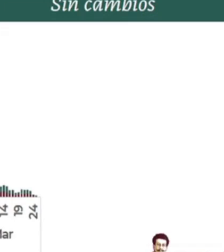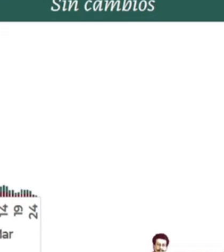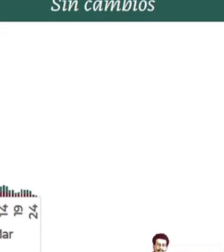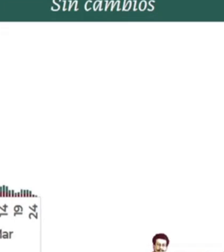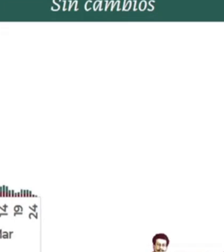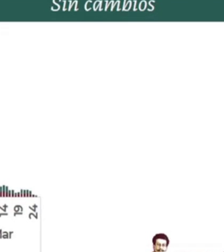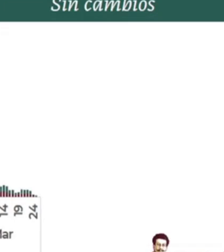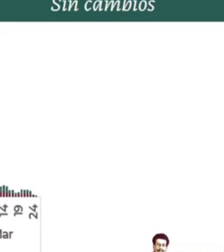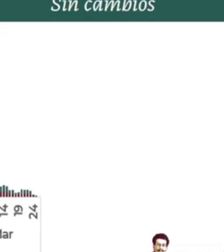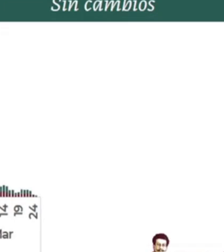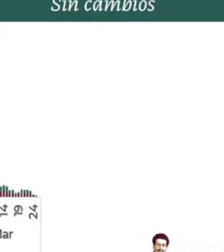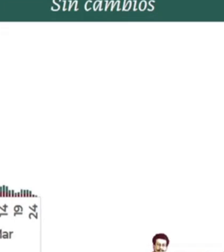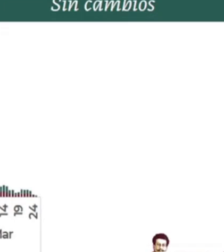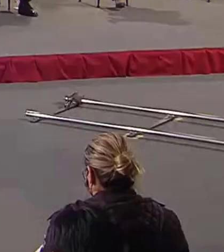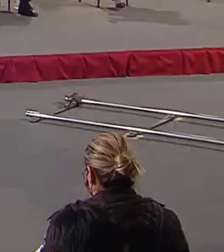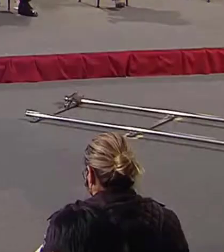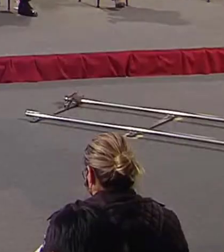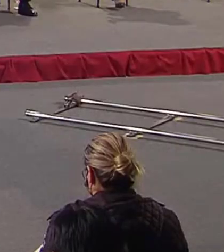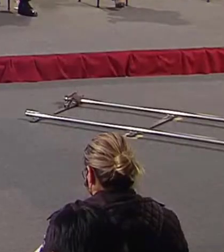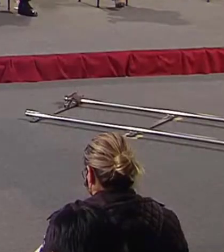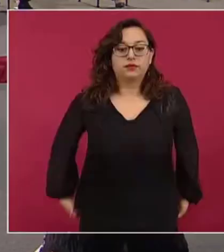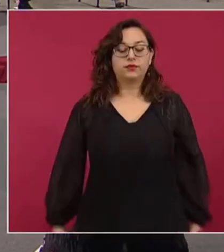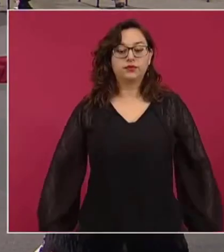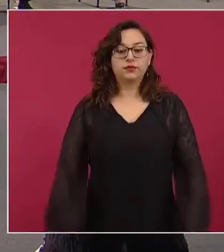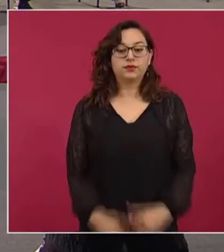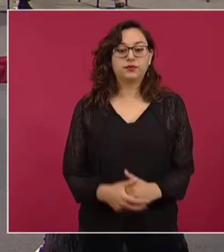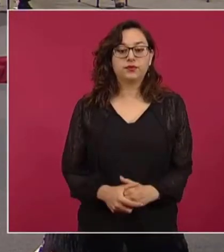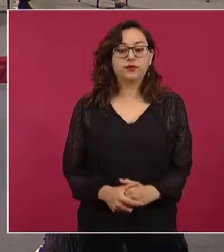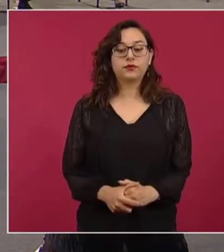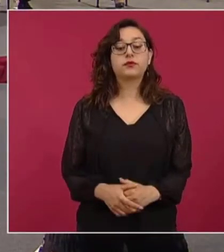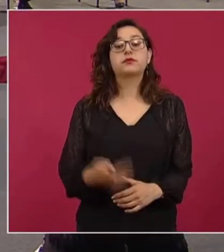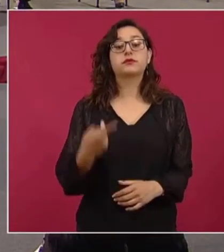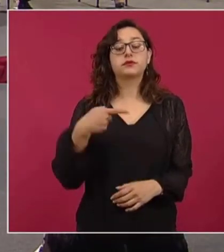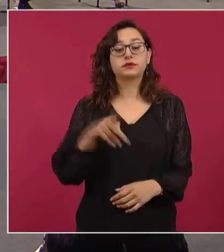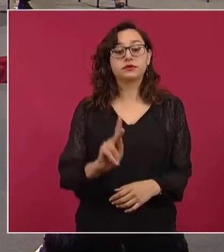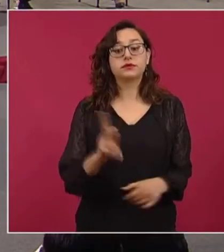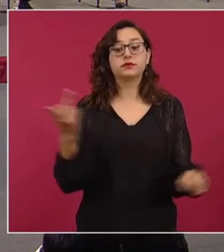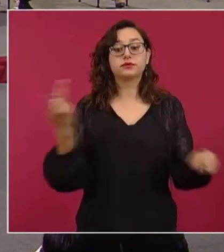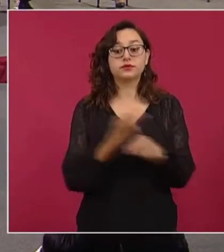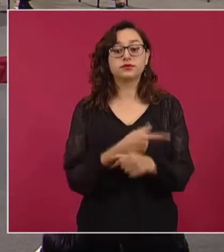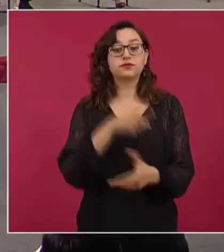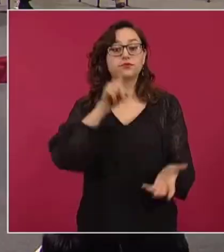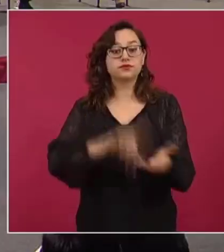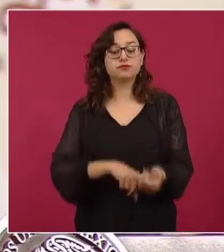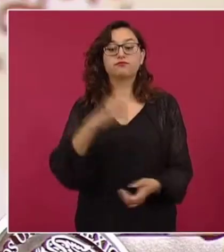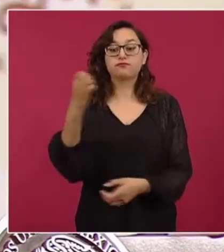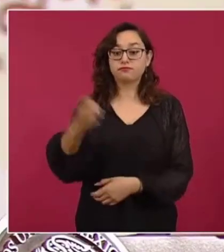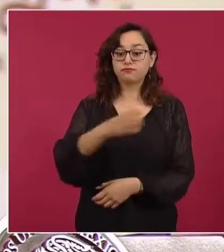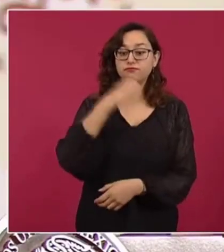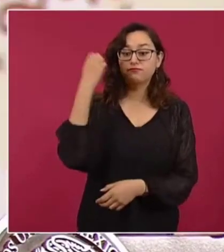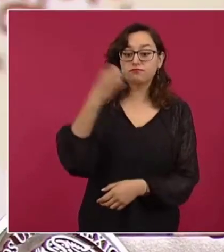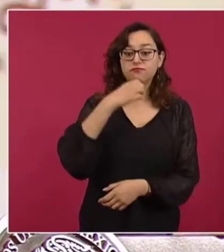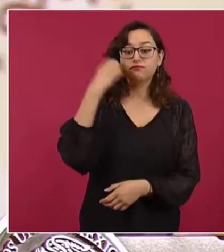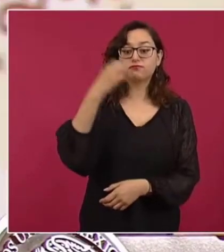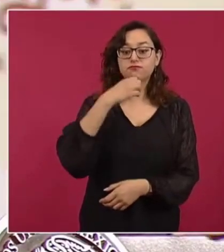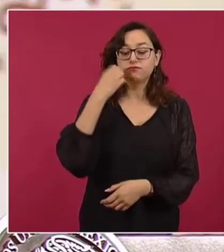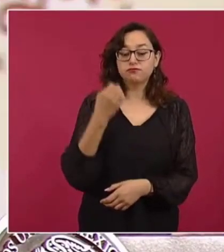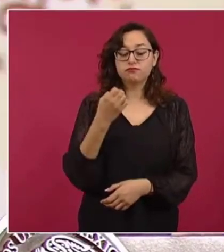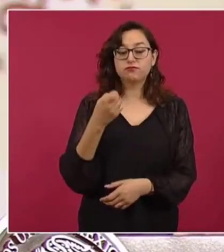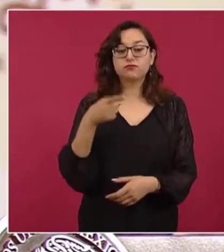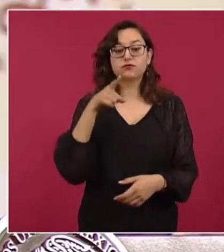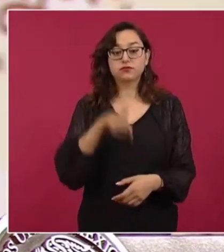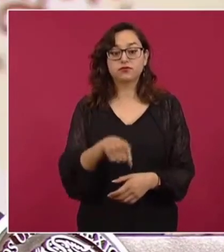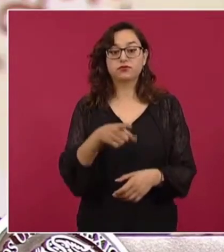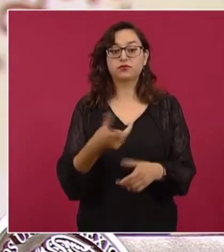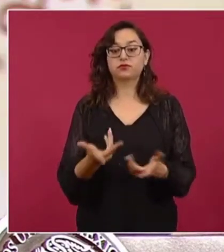por la variante Ómicron. Pero lo que ocurrió en las escuelas es que cuando empezó a bajar los contagios de